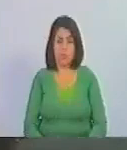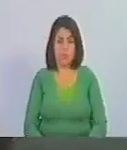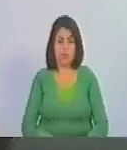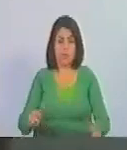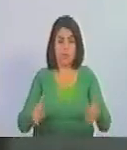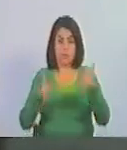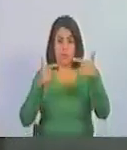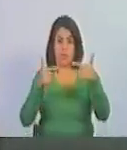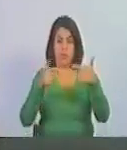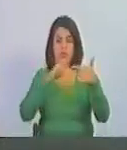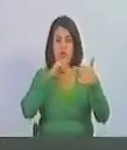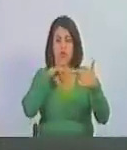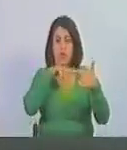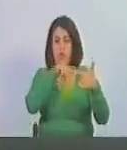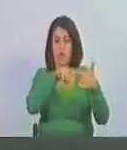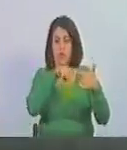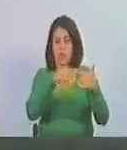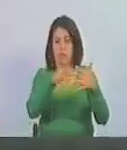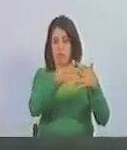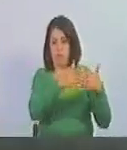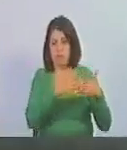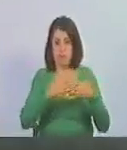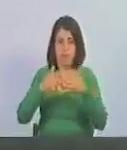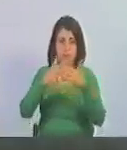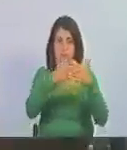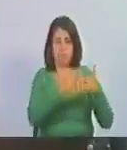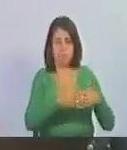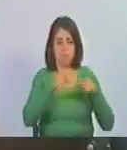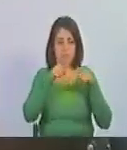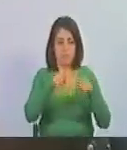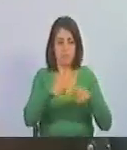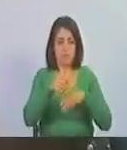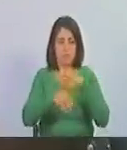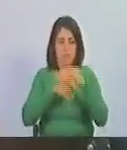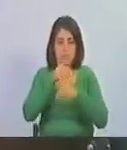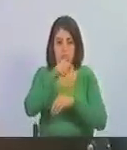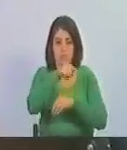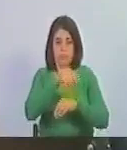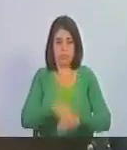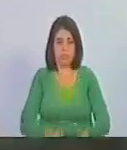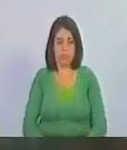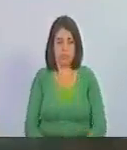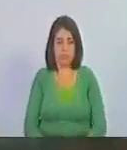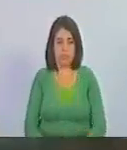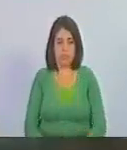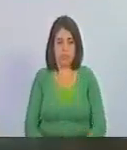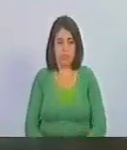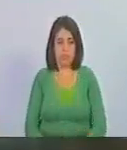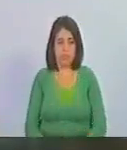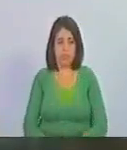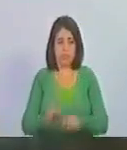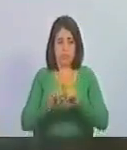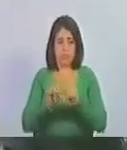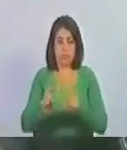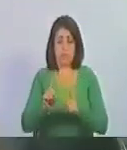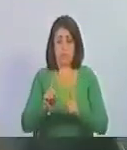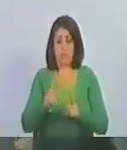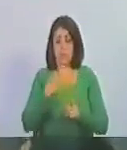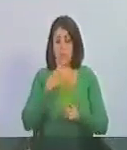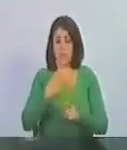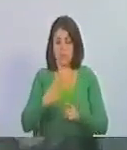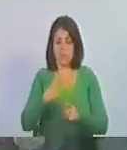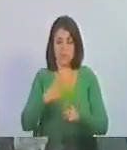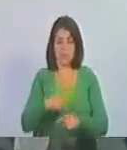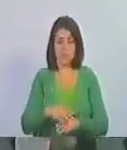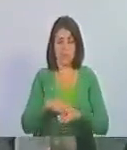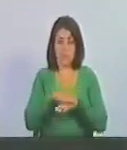histórico, el imperialismo, Yankee. me recuerdo por